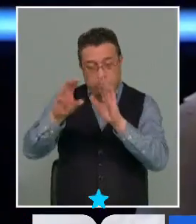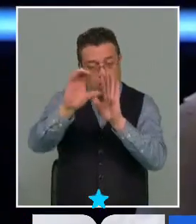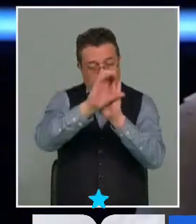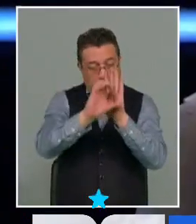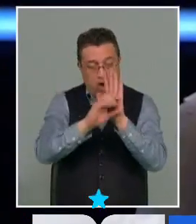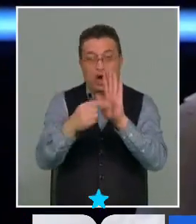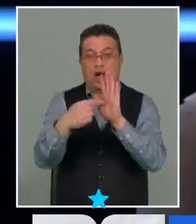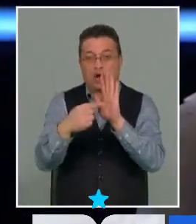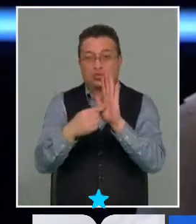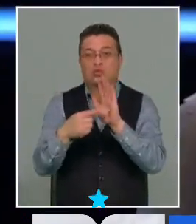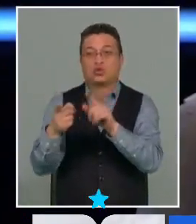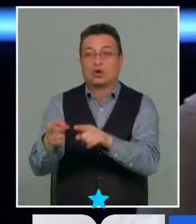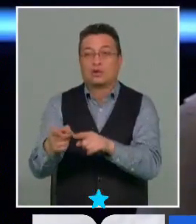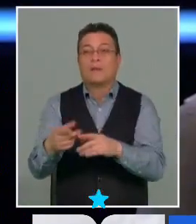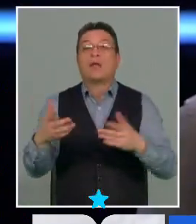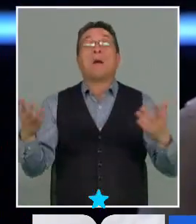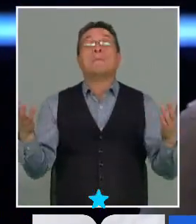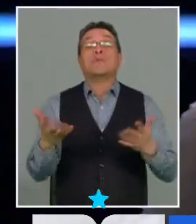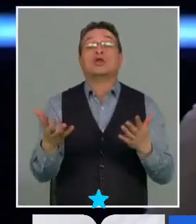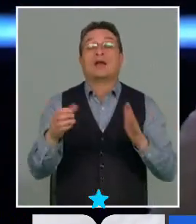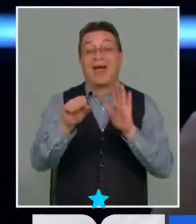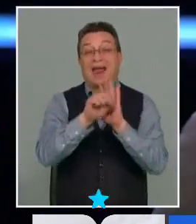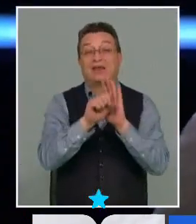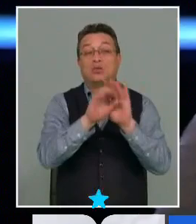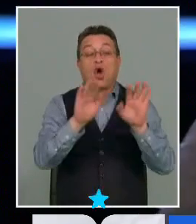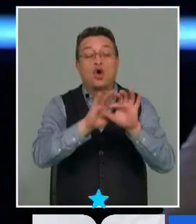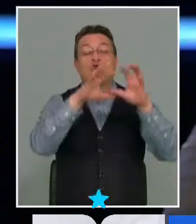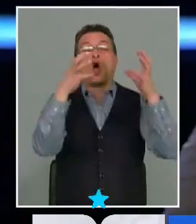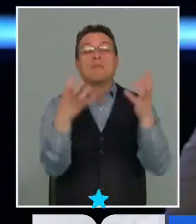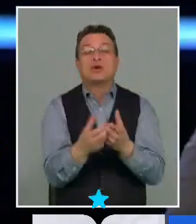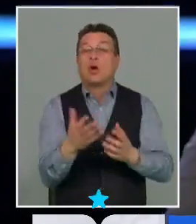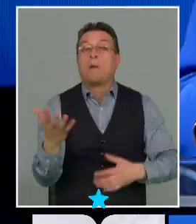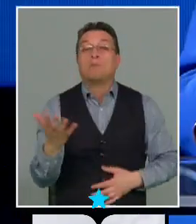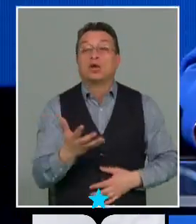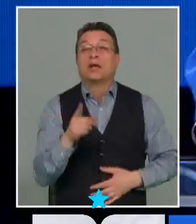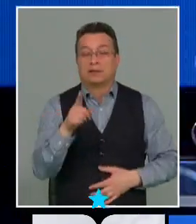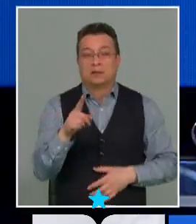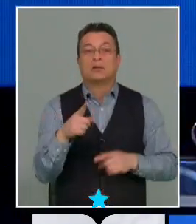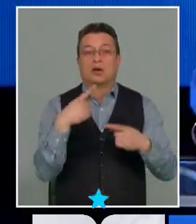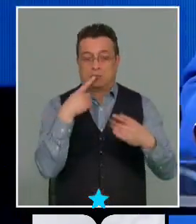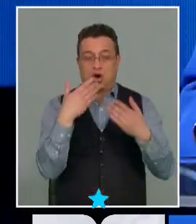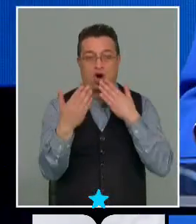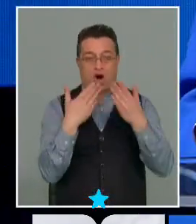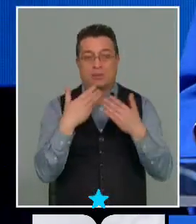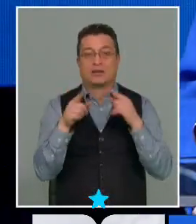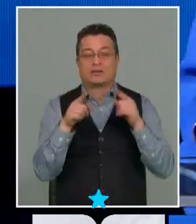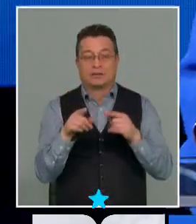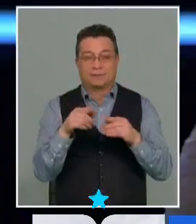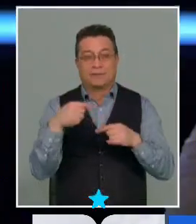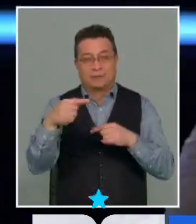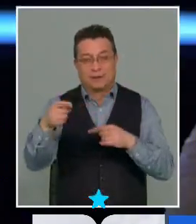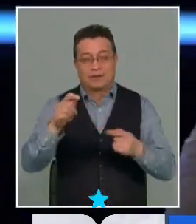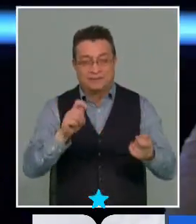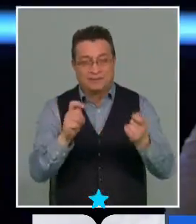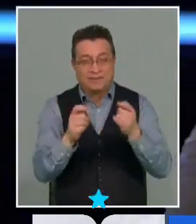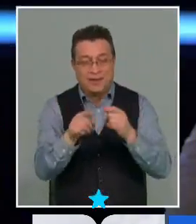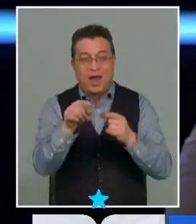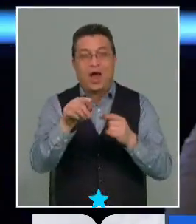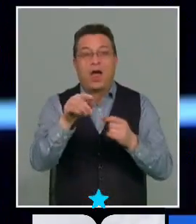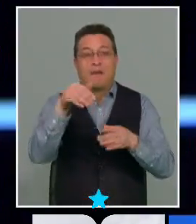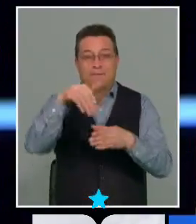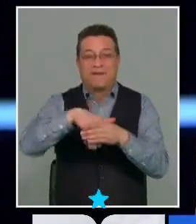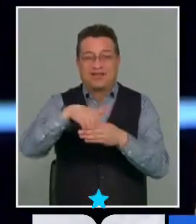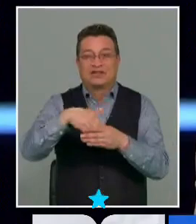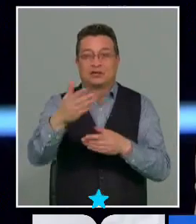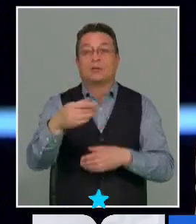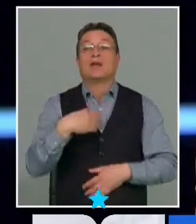constitución porque hablo del artículo completo con sus incisos porque ha sido parte también de esta conversación camino al plebiscito camino a lo hay uqueo acá yo